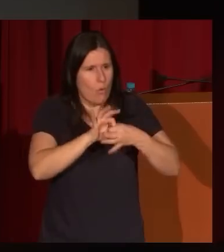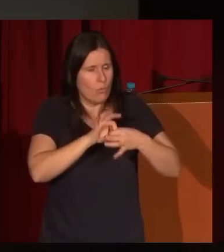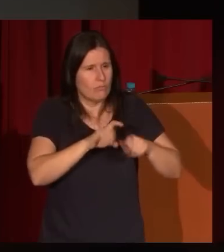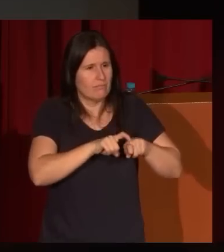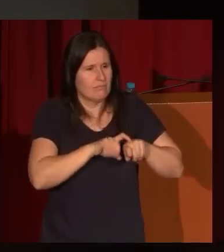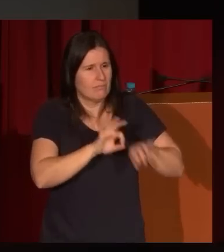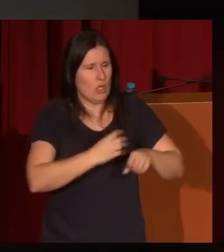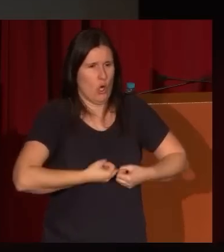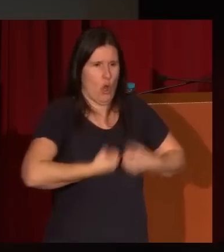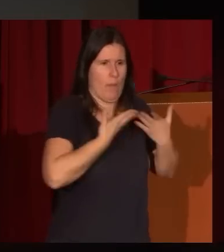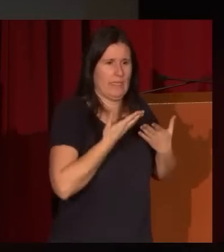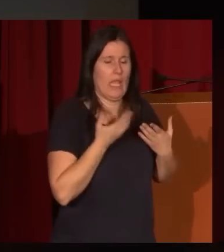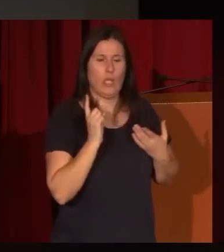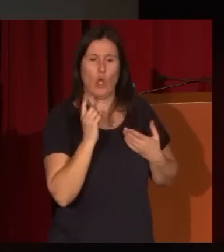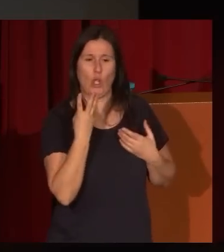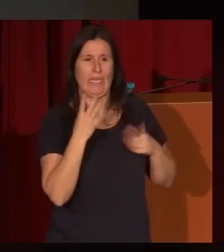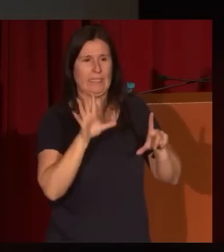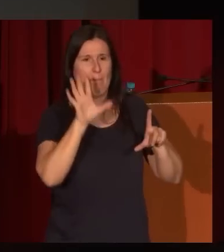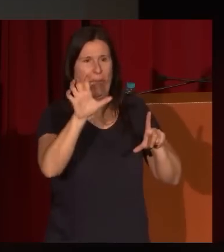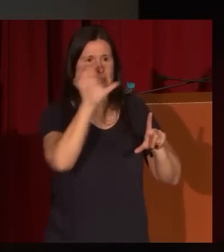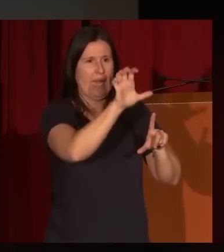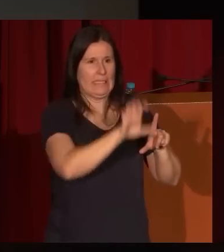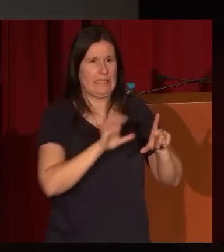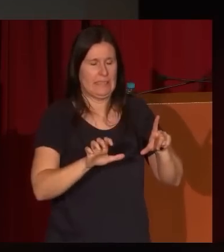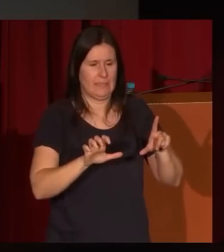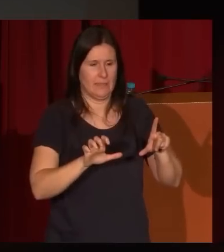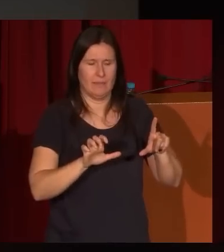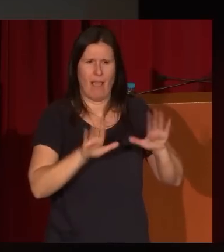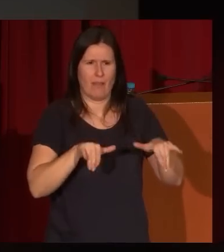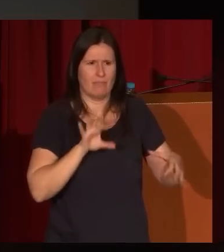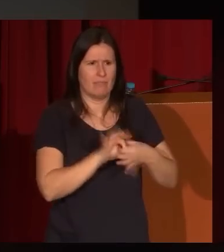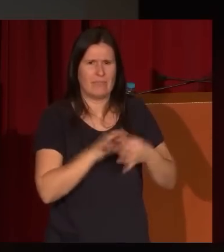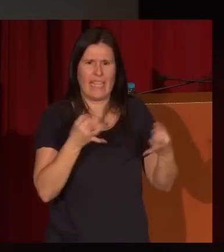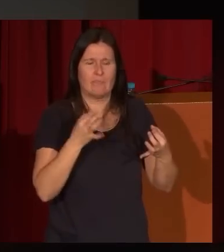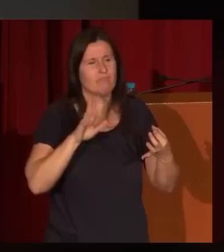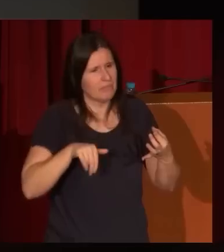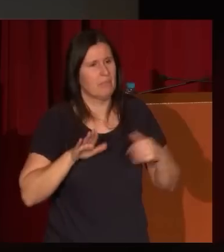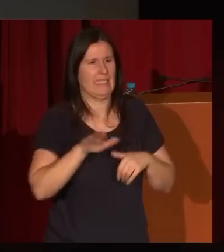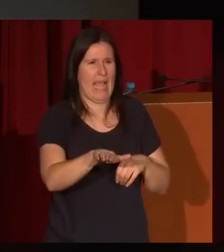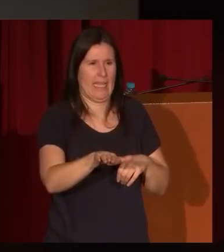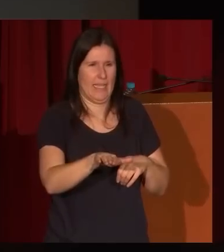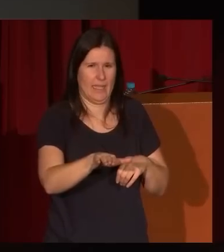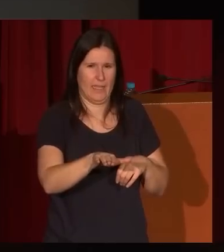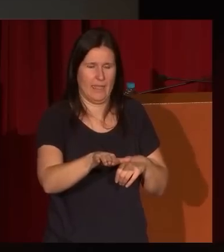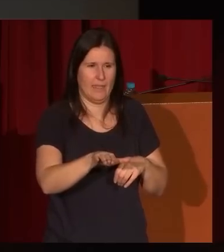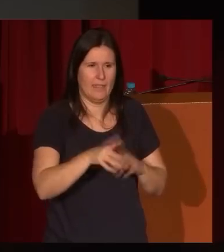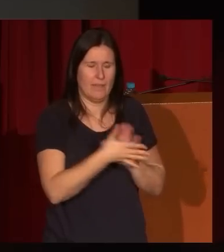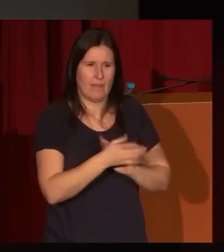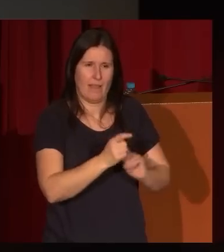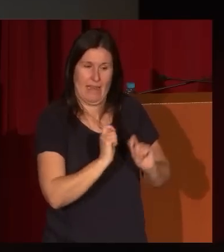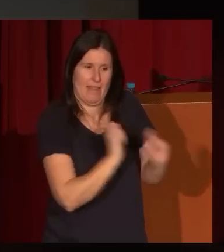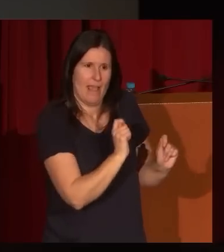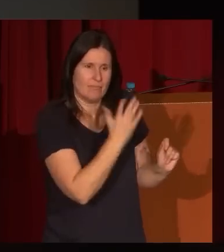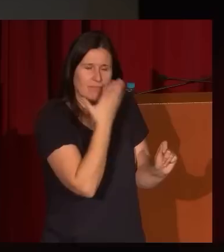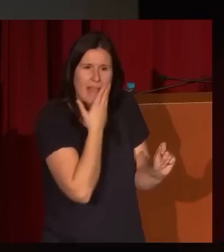simplemente coloca tres figuras y de nada ya lo convierte en un paisaje ¿no? eso es algo que realmente le da un atractivo muy